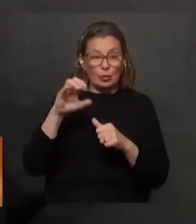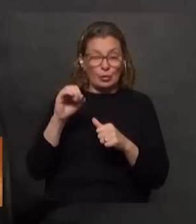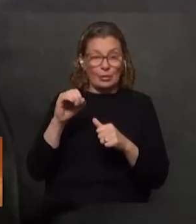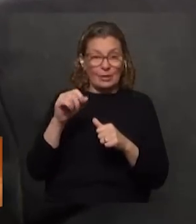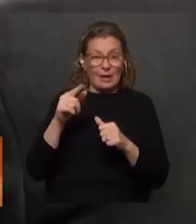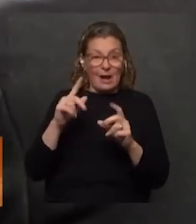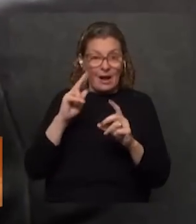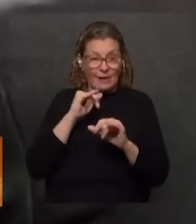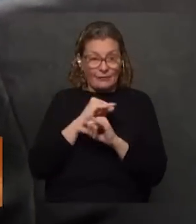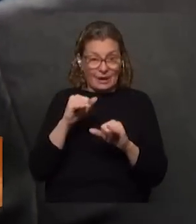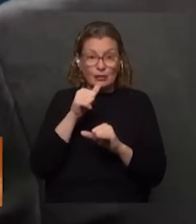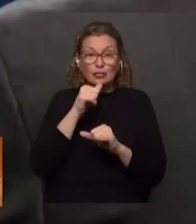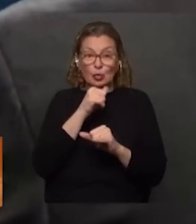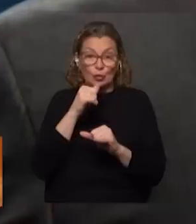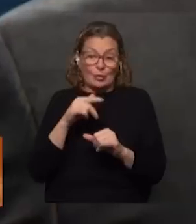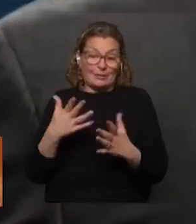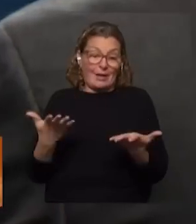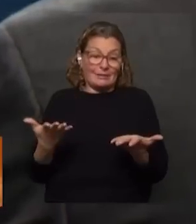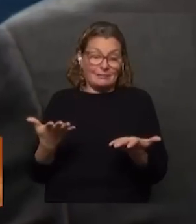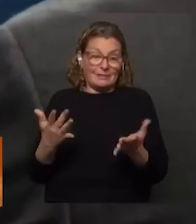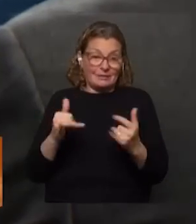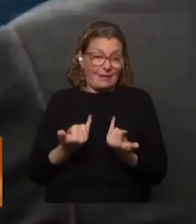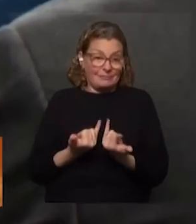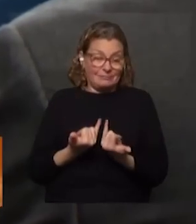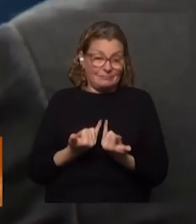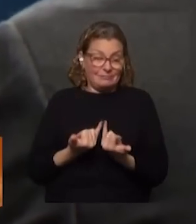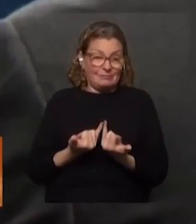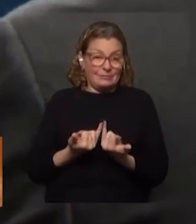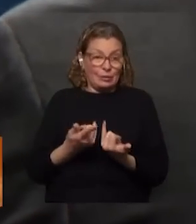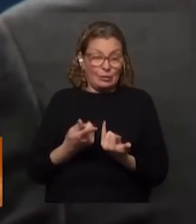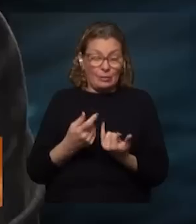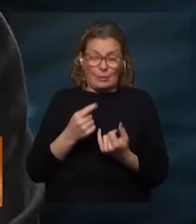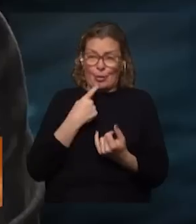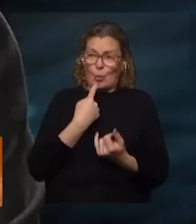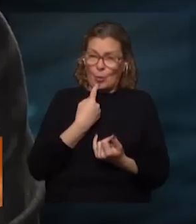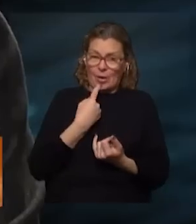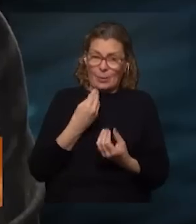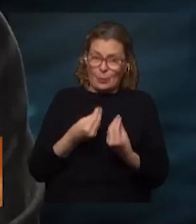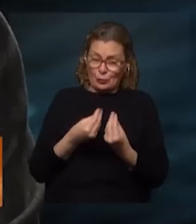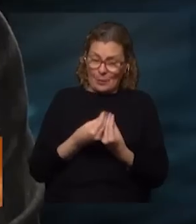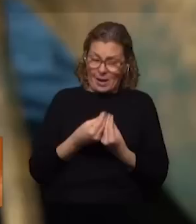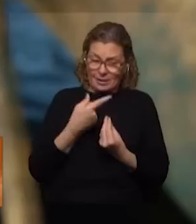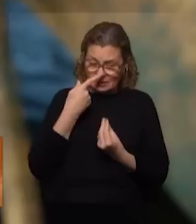te aprieta la realidad soluciones hay lo cual nosotros nos da más a sospechar acá hay mucho más interés de hacer un negocio